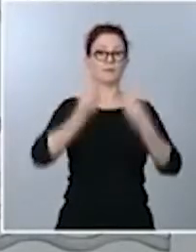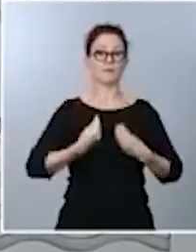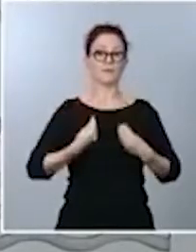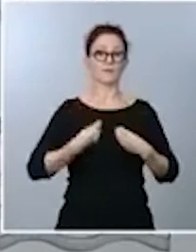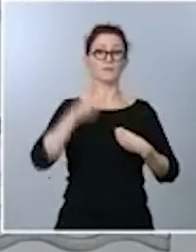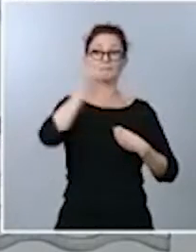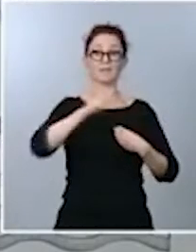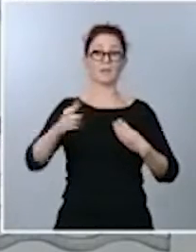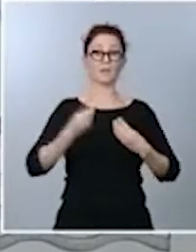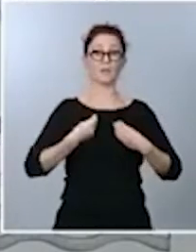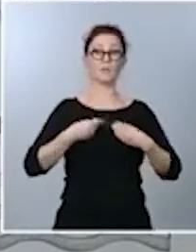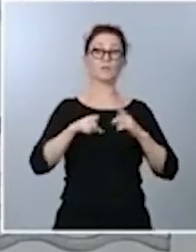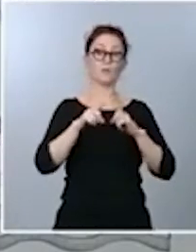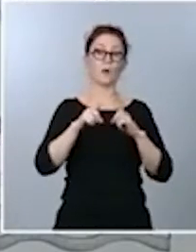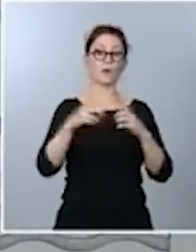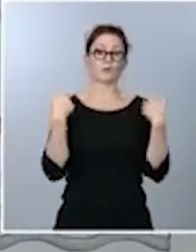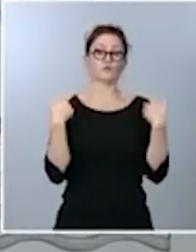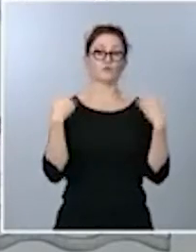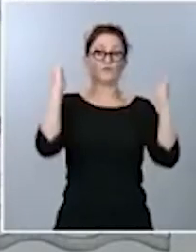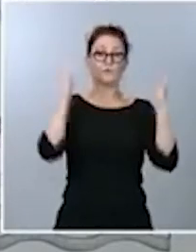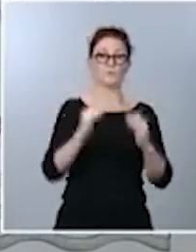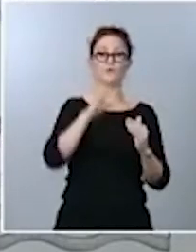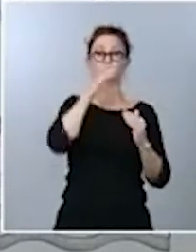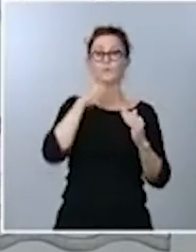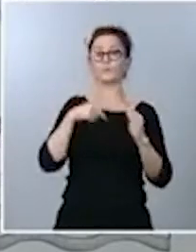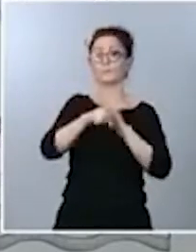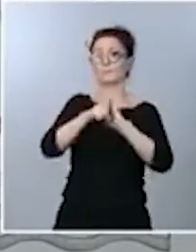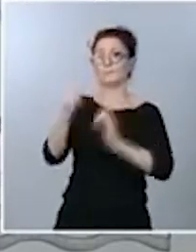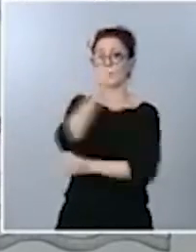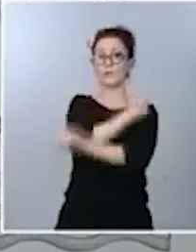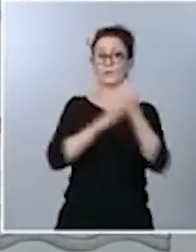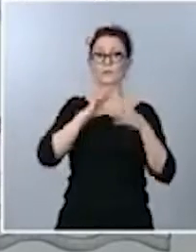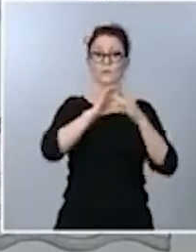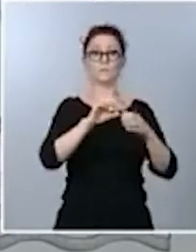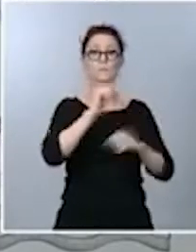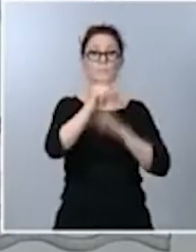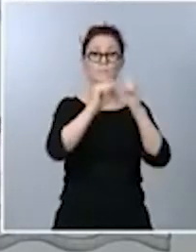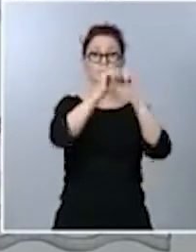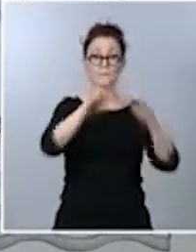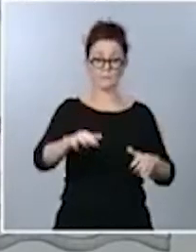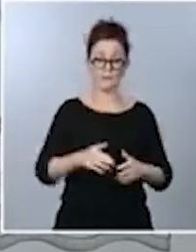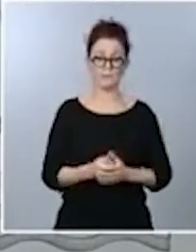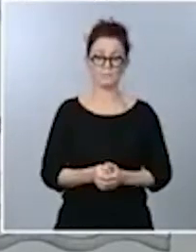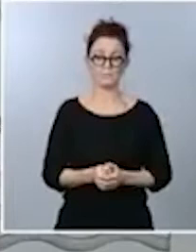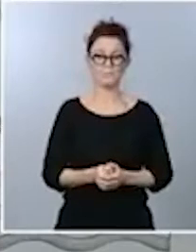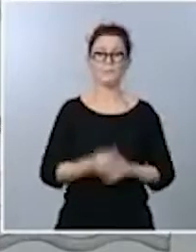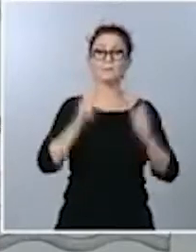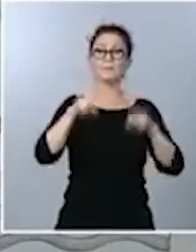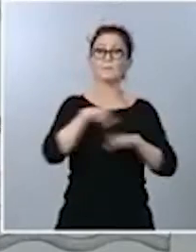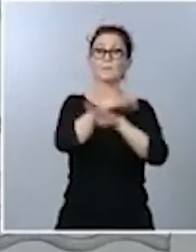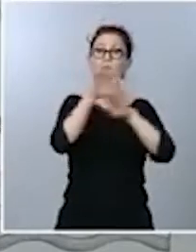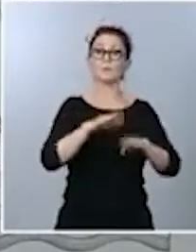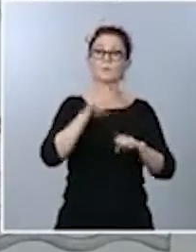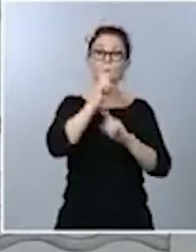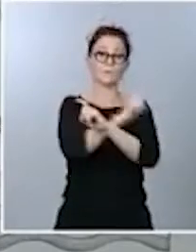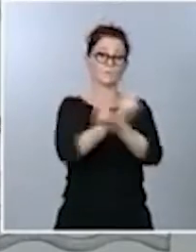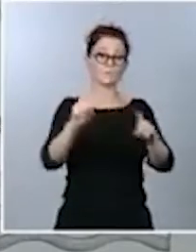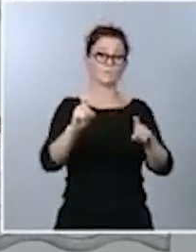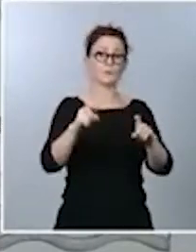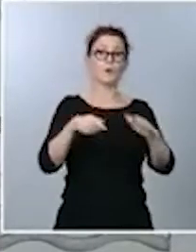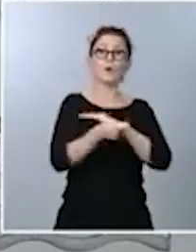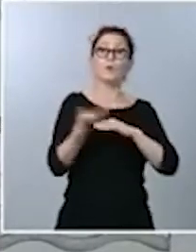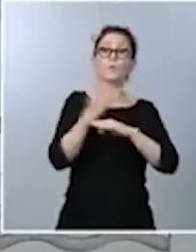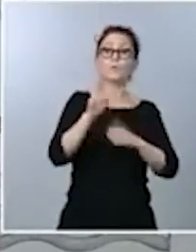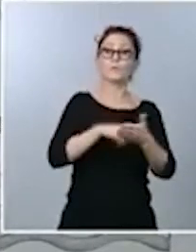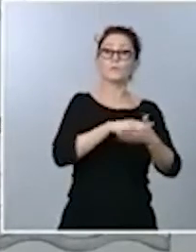recesión económica que acompaña esta pandemia. Decirle, por último, que entendemos que esta moción de censura no se hace contra el